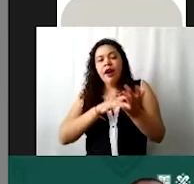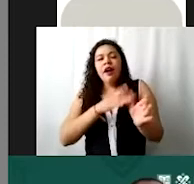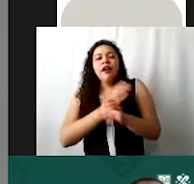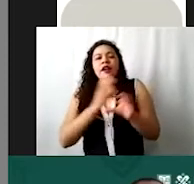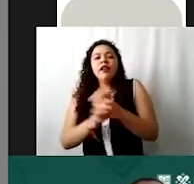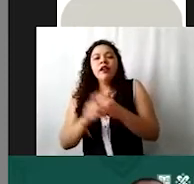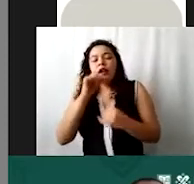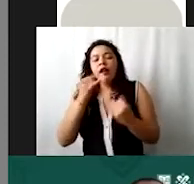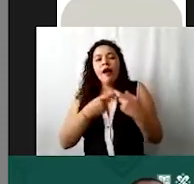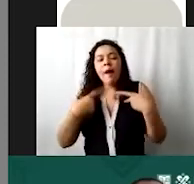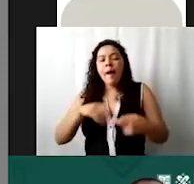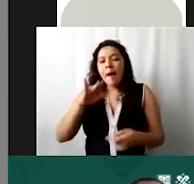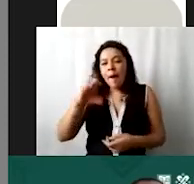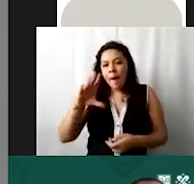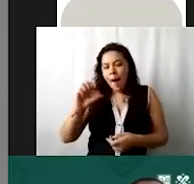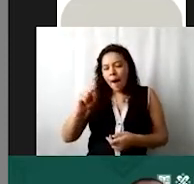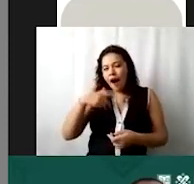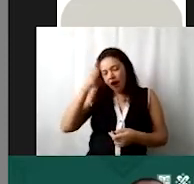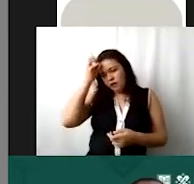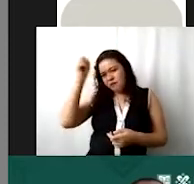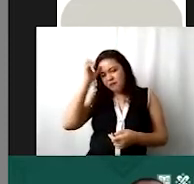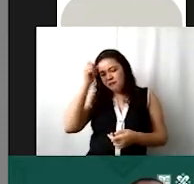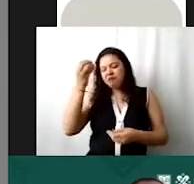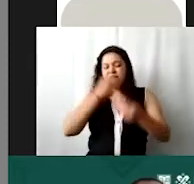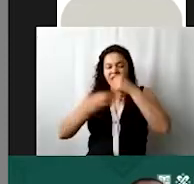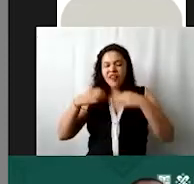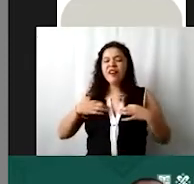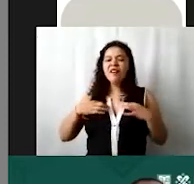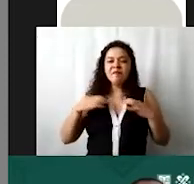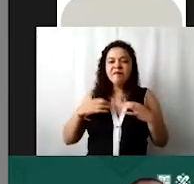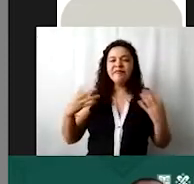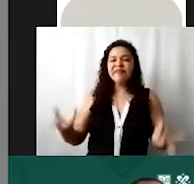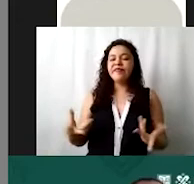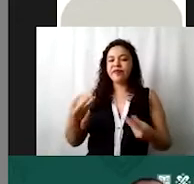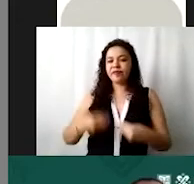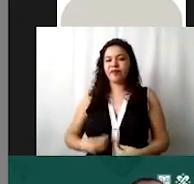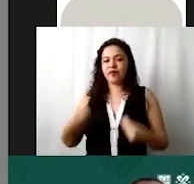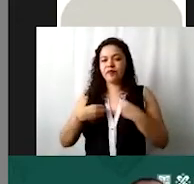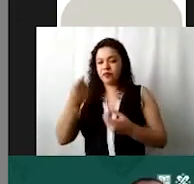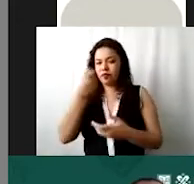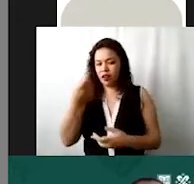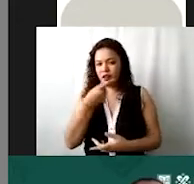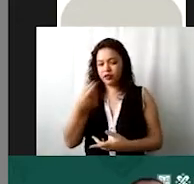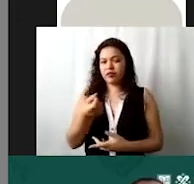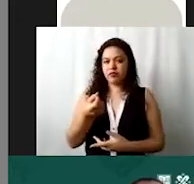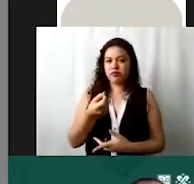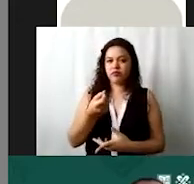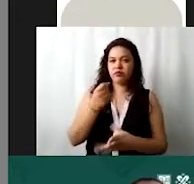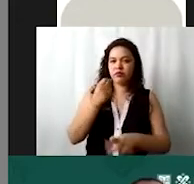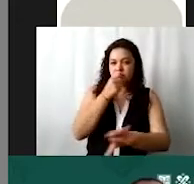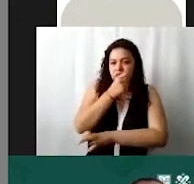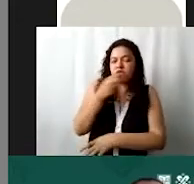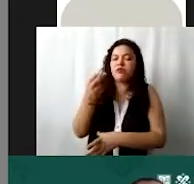sí, en personas físicas hay varios conceptos. Los ropa, vivienda, medicamentos, prótesis, útiles,